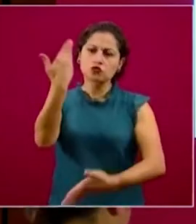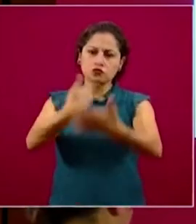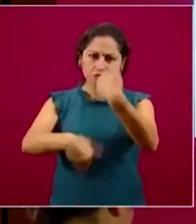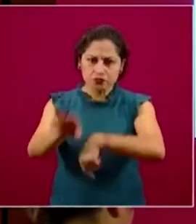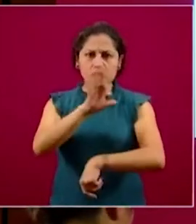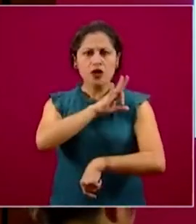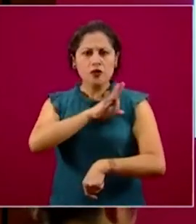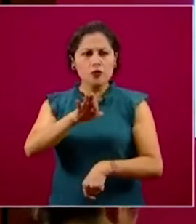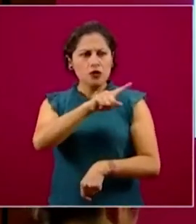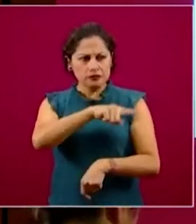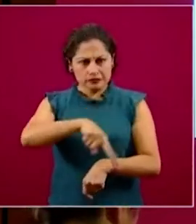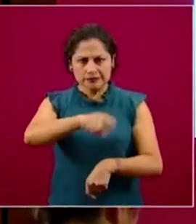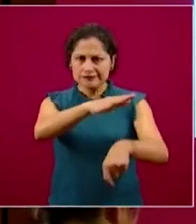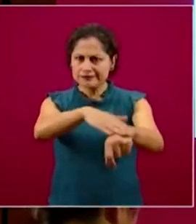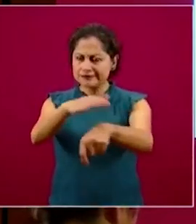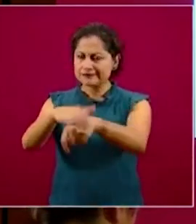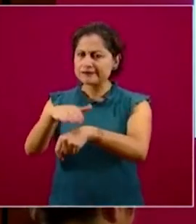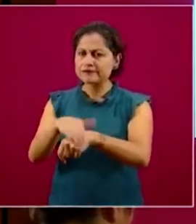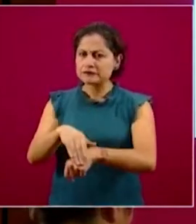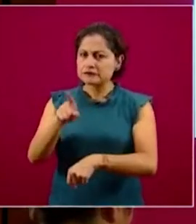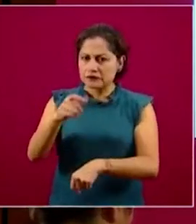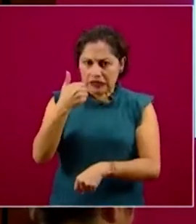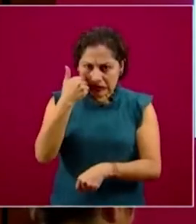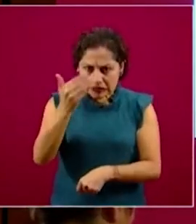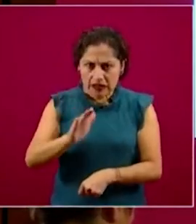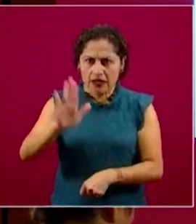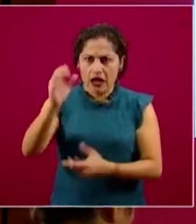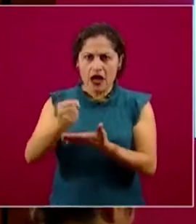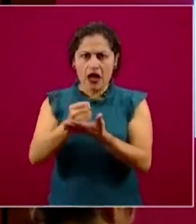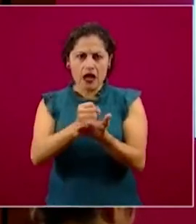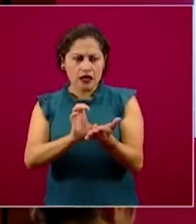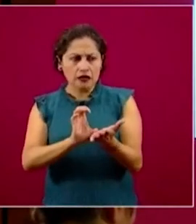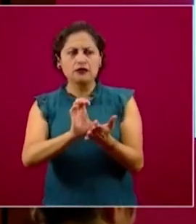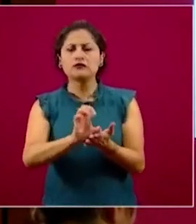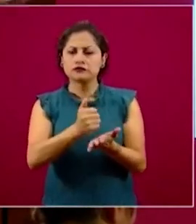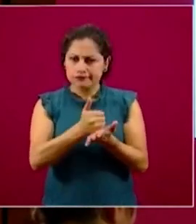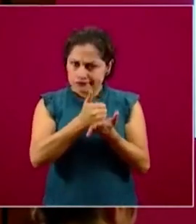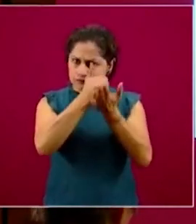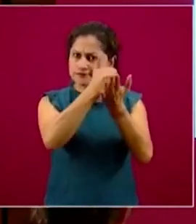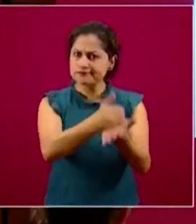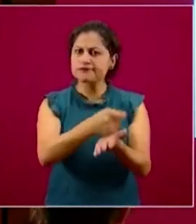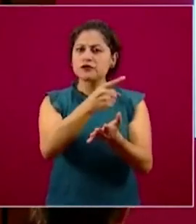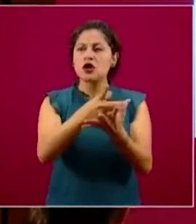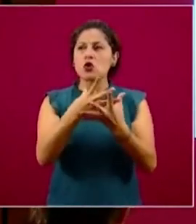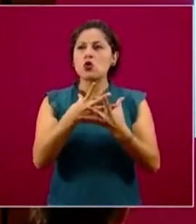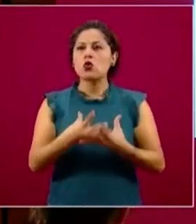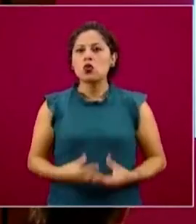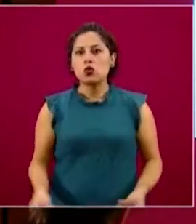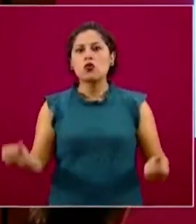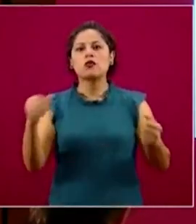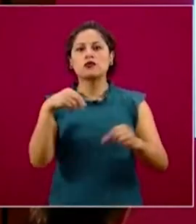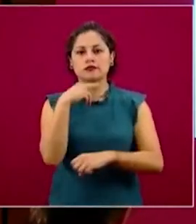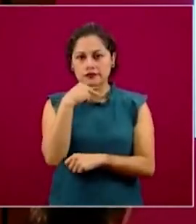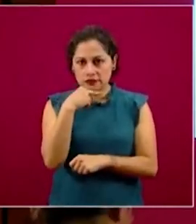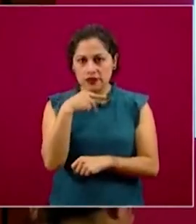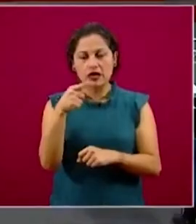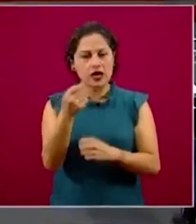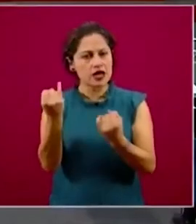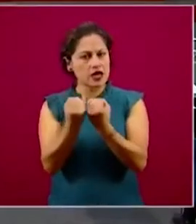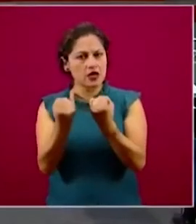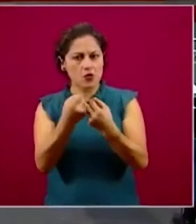acudir a este crédito para ayudarse, para aliviarse. Y así como Edgar, Ernesto y David,